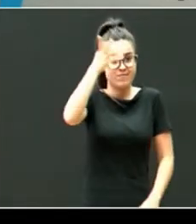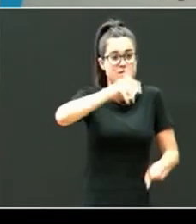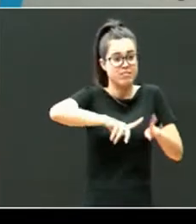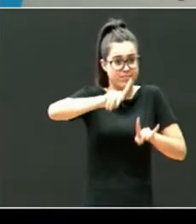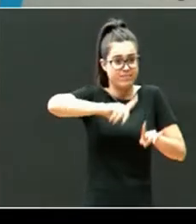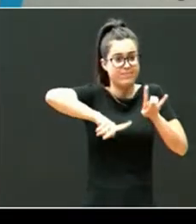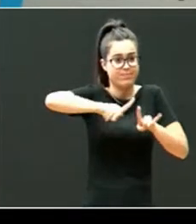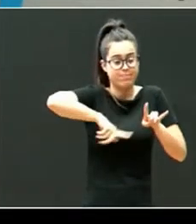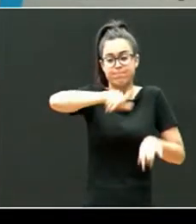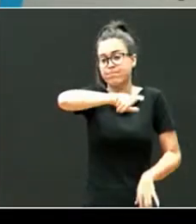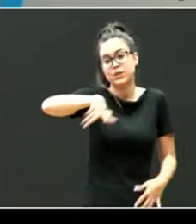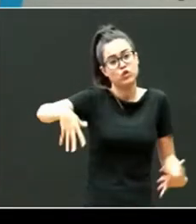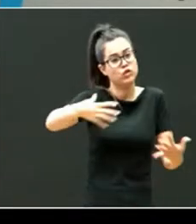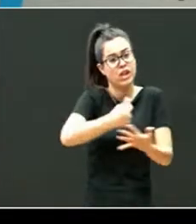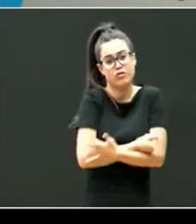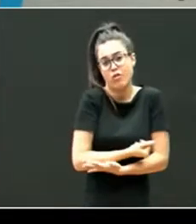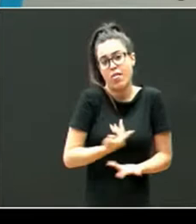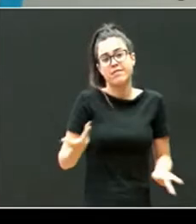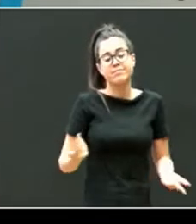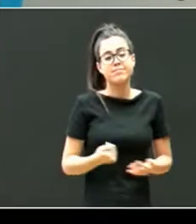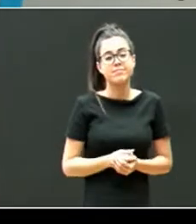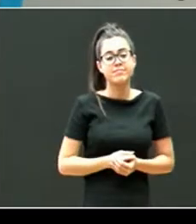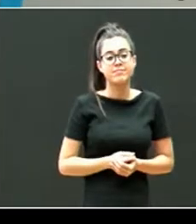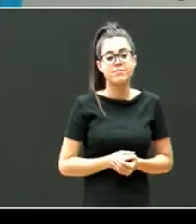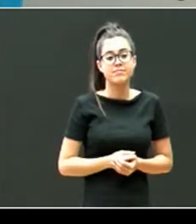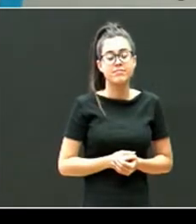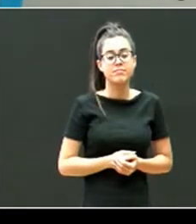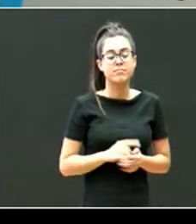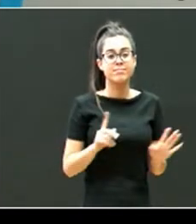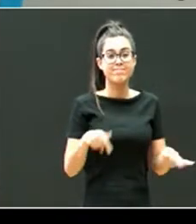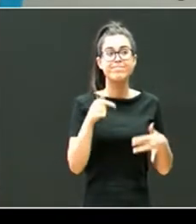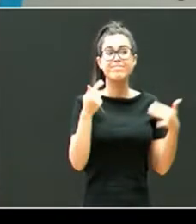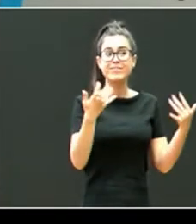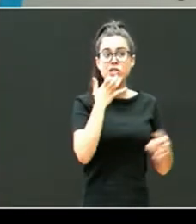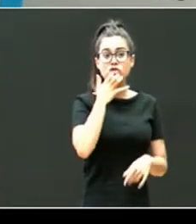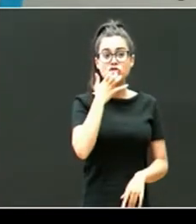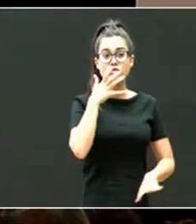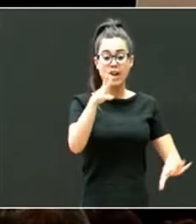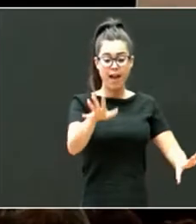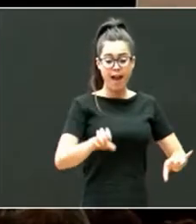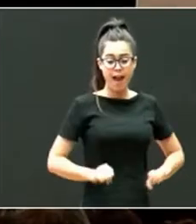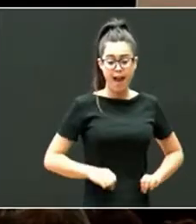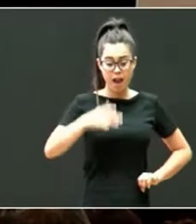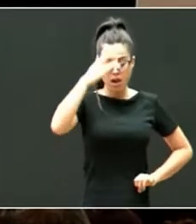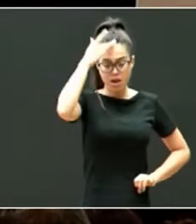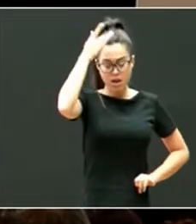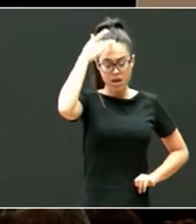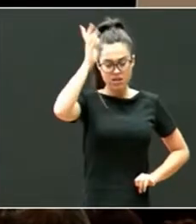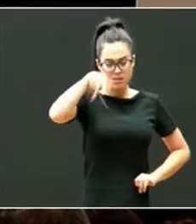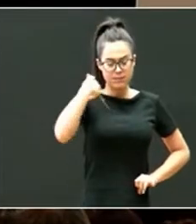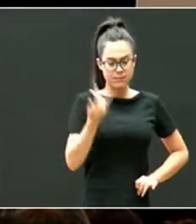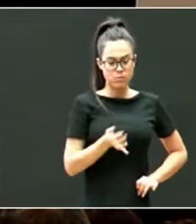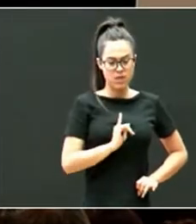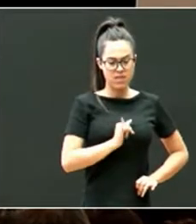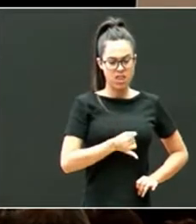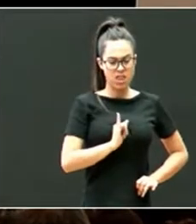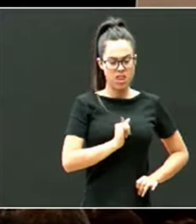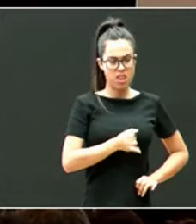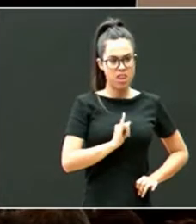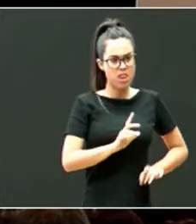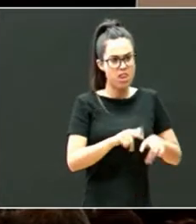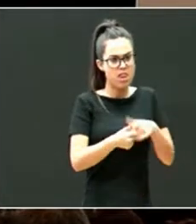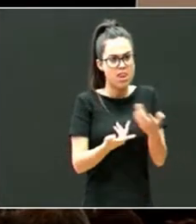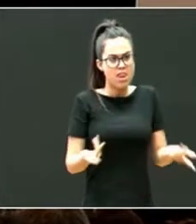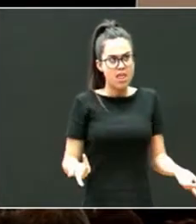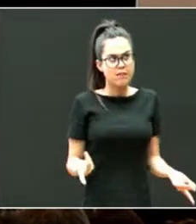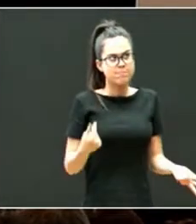que representa desafíos, e estes problemas se poden acentuar en estes jovenes adolescentes, por la crisis de identidad, la necesidade de encontrar